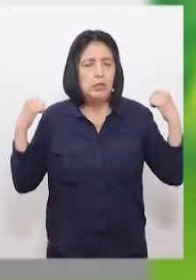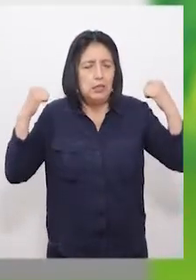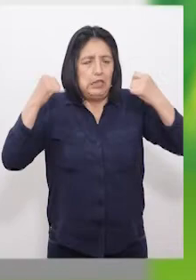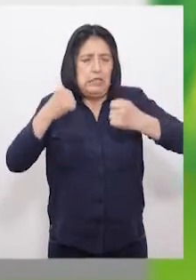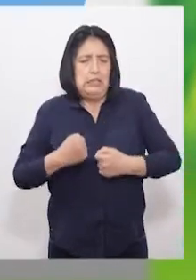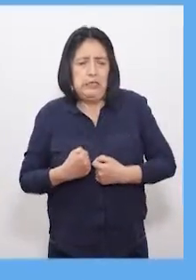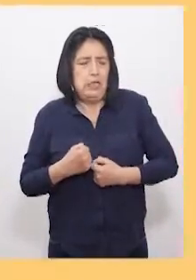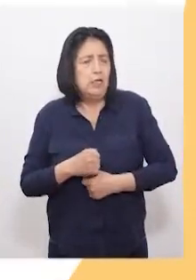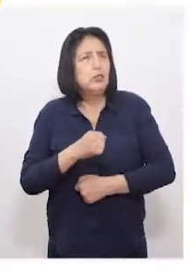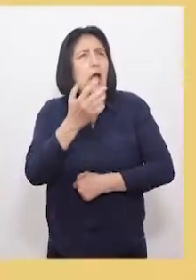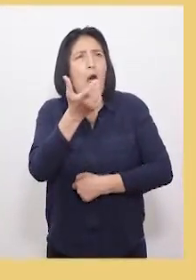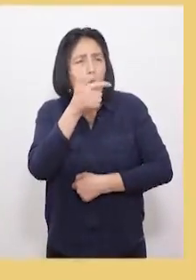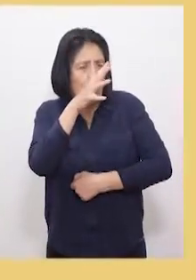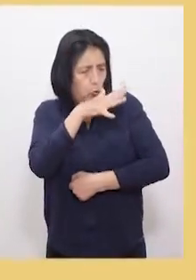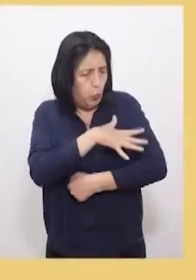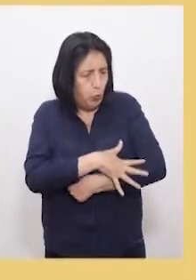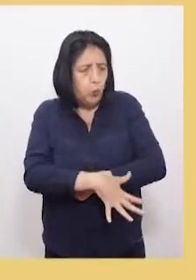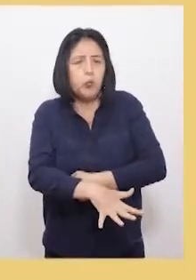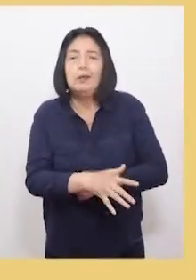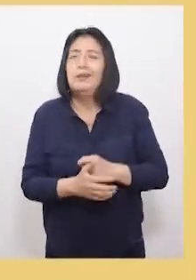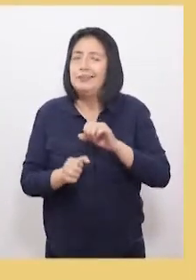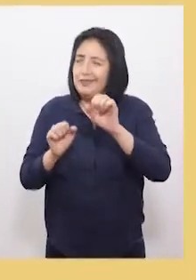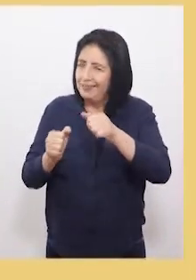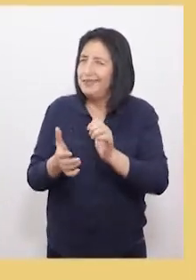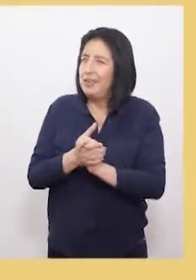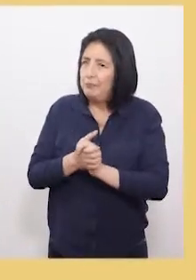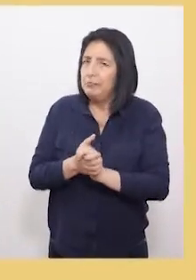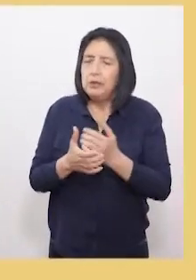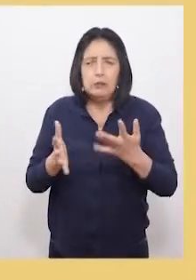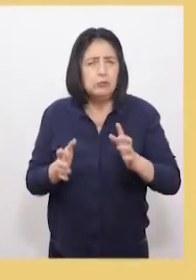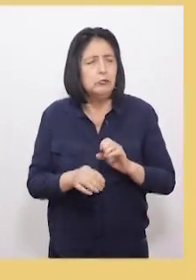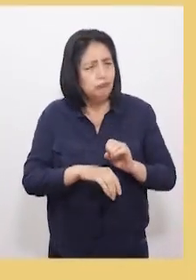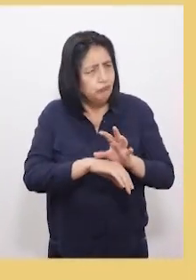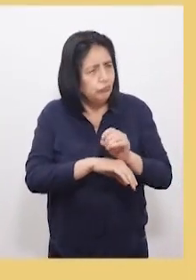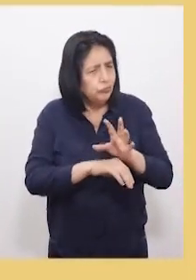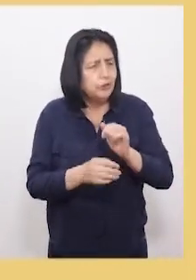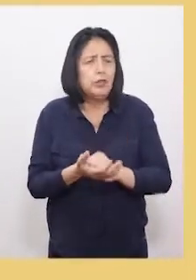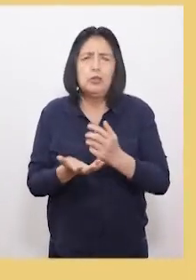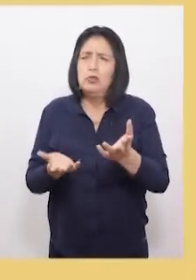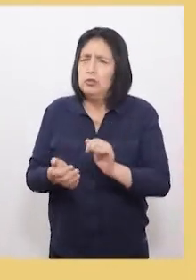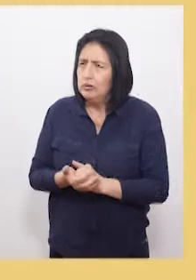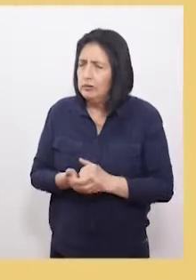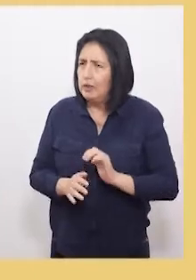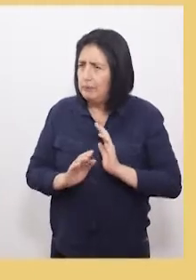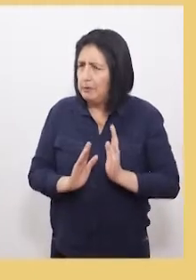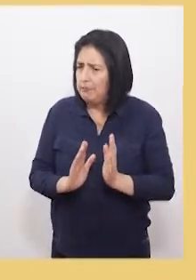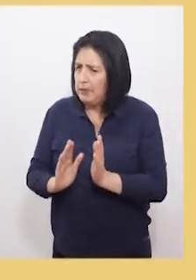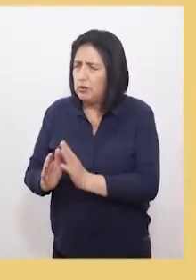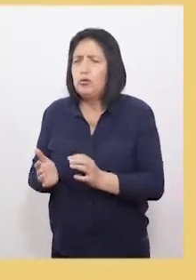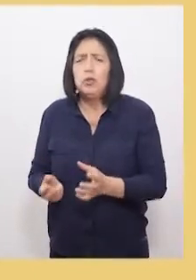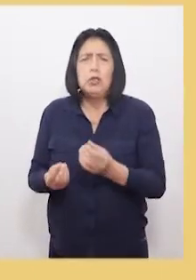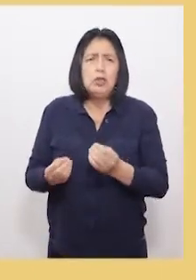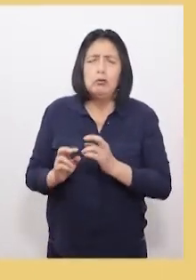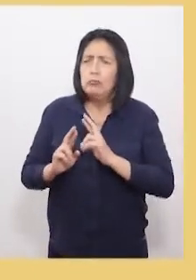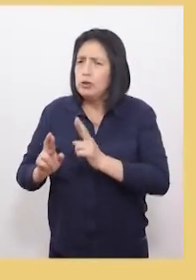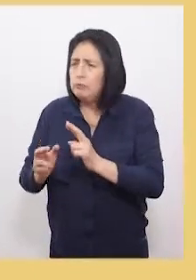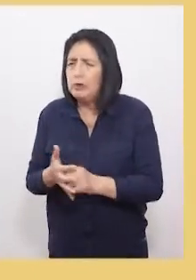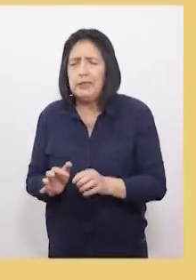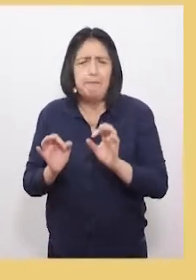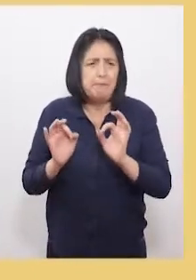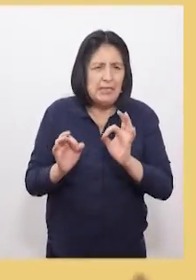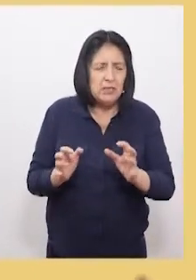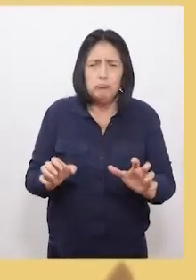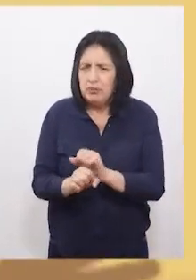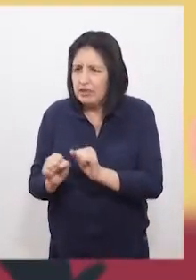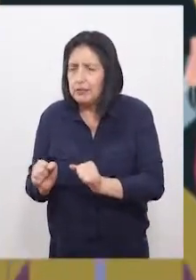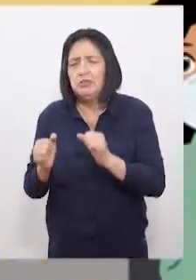Así es amigos y amigas, teniendo en cuenta las orientaciones de preparación y respuesta ante emergencias y desastres, estaremos protegidos.